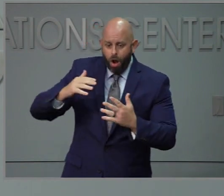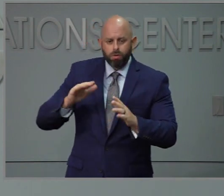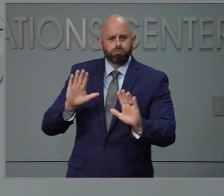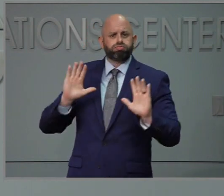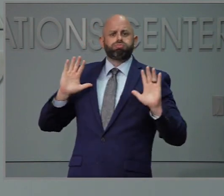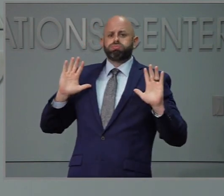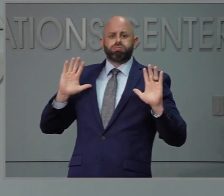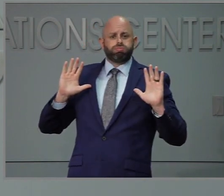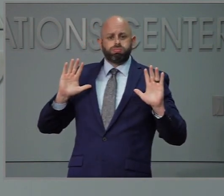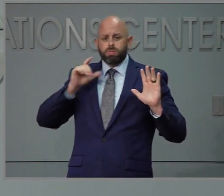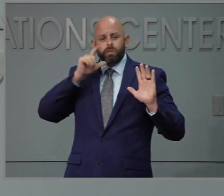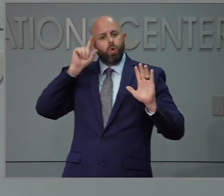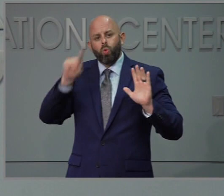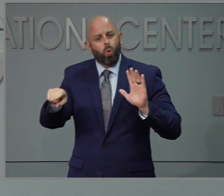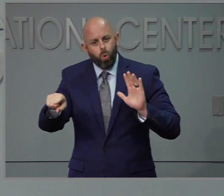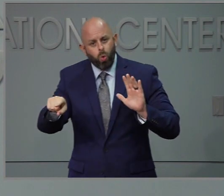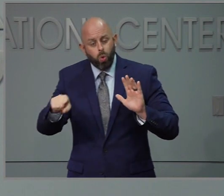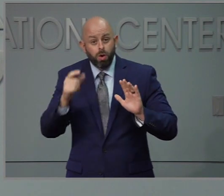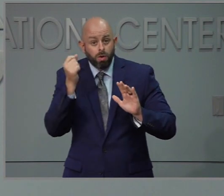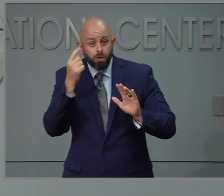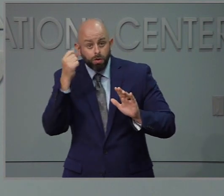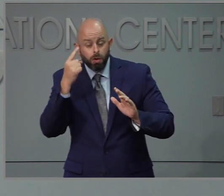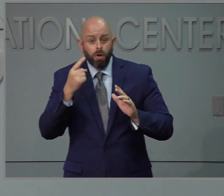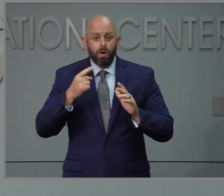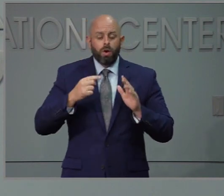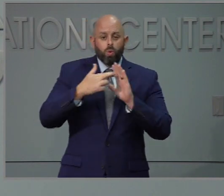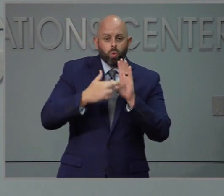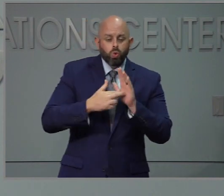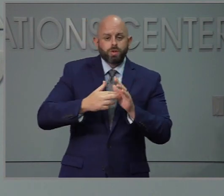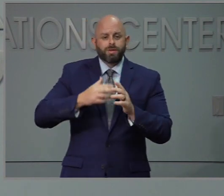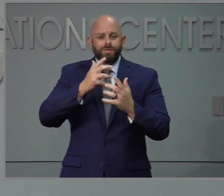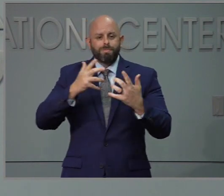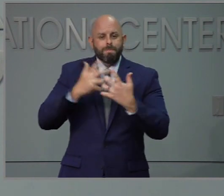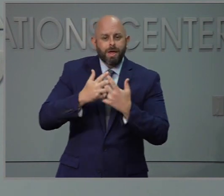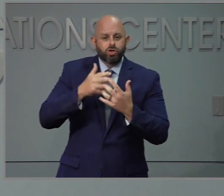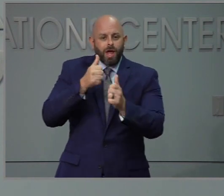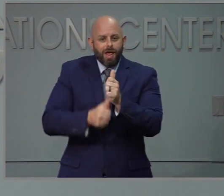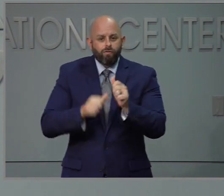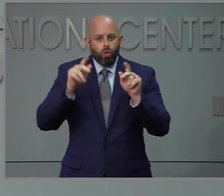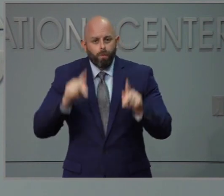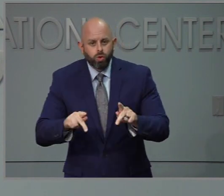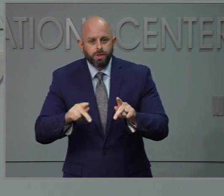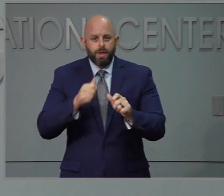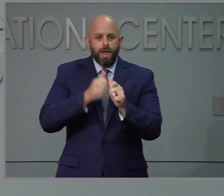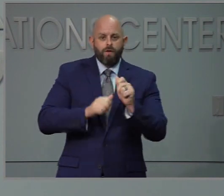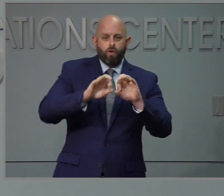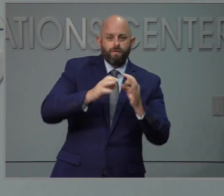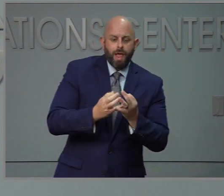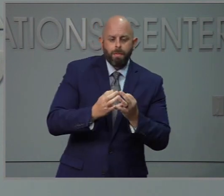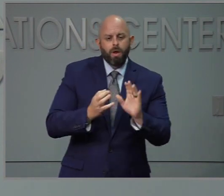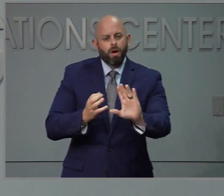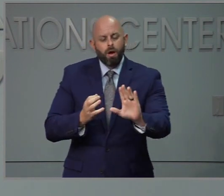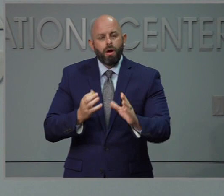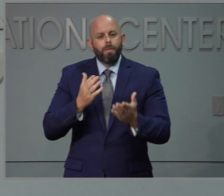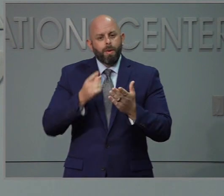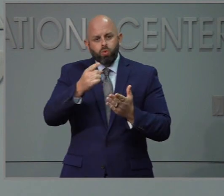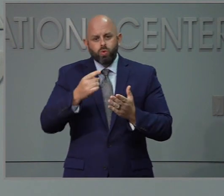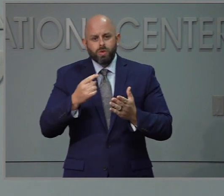quiere decir que está bien que cualquier persona y todo mundo vaya a algún sitio. Pero piensen en su situación de salud personal